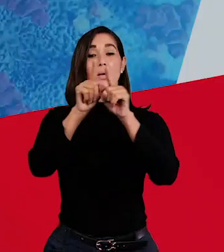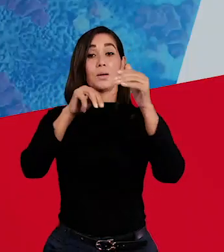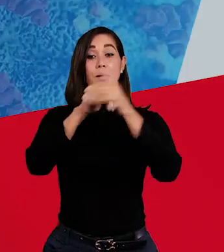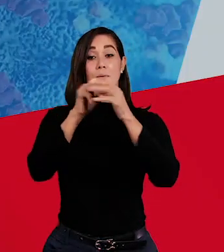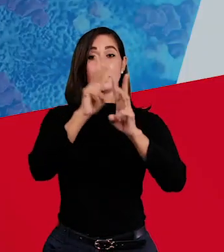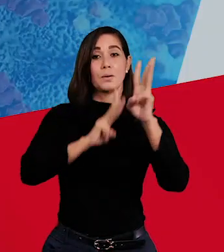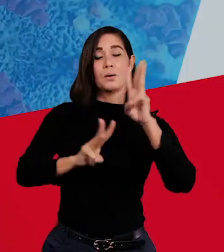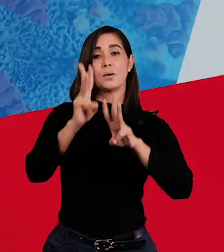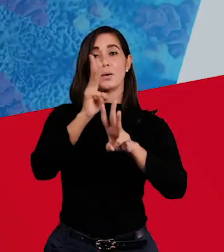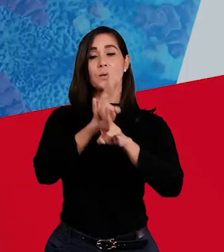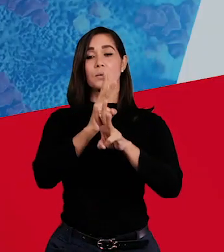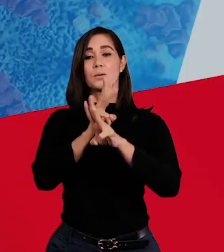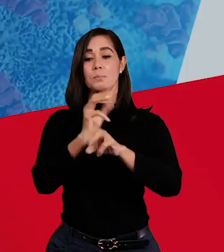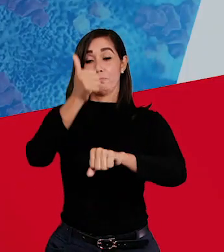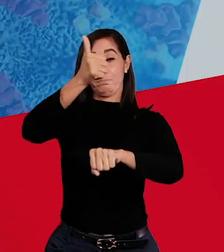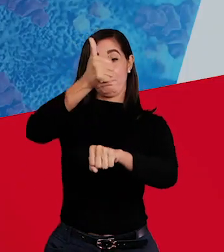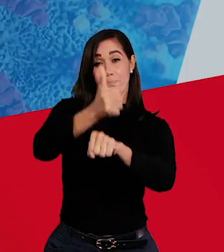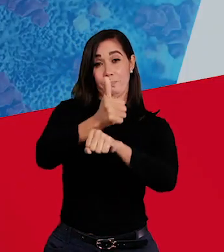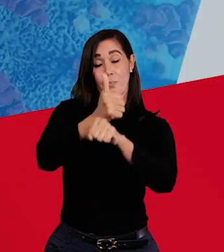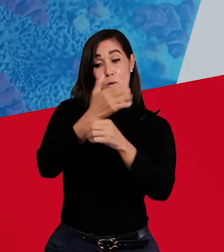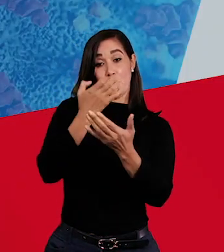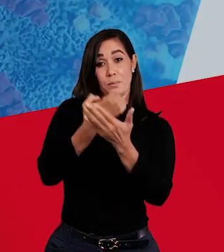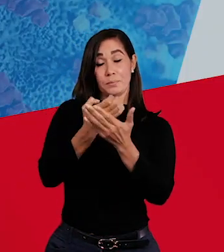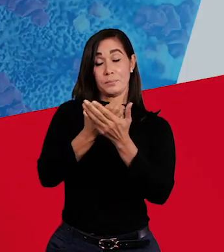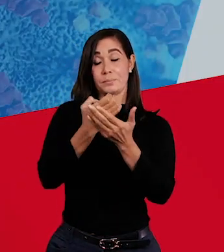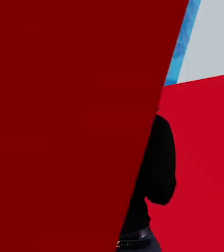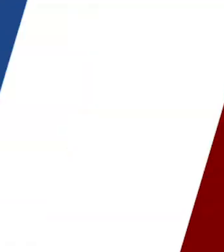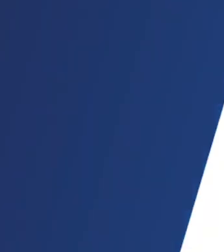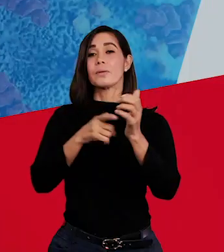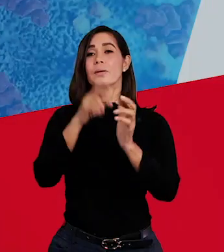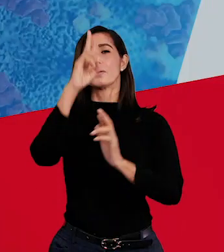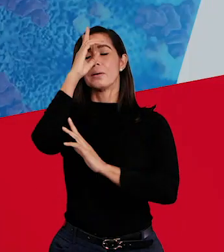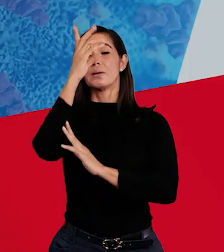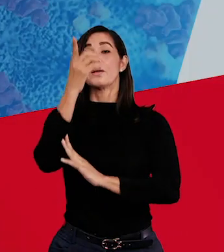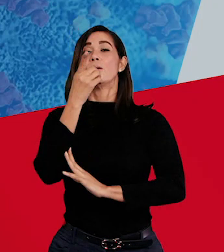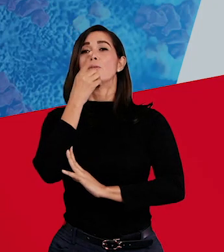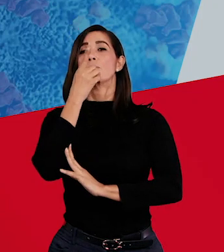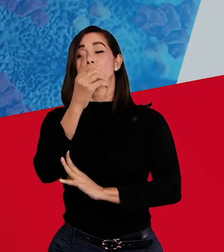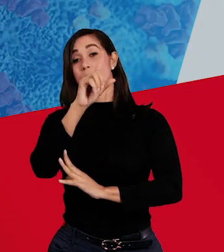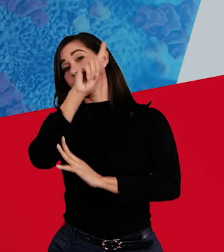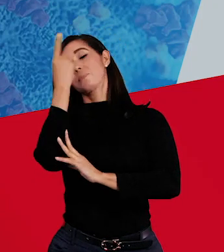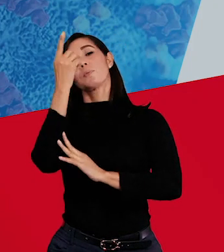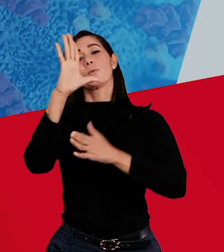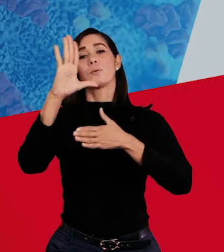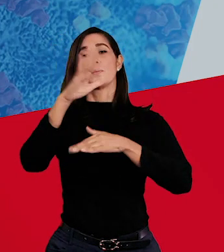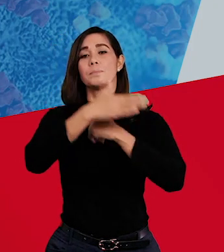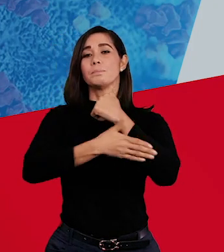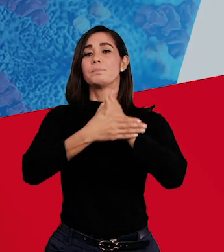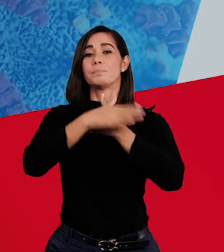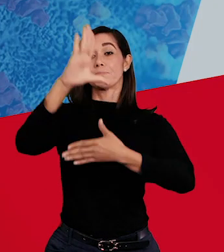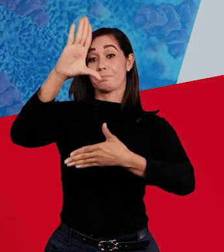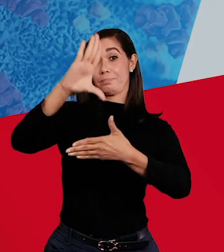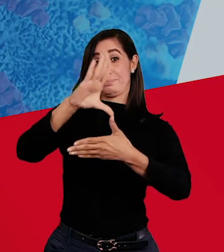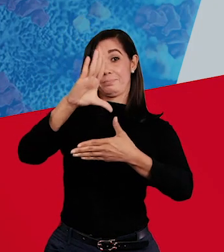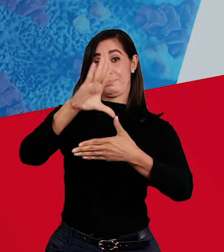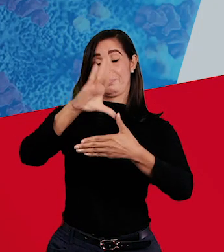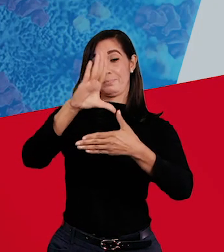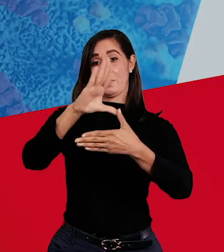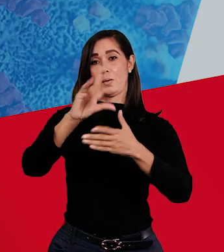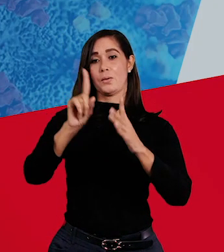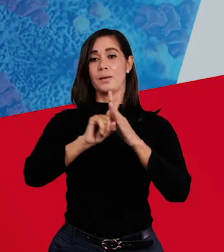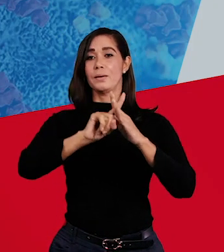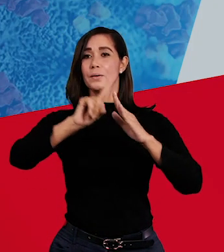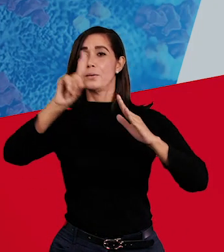acuerdo al Banco Mundial, por sus sólidos fundamentos económicos, la República Dominicana será el único país de América